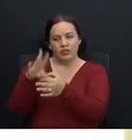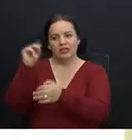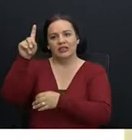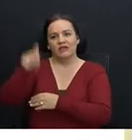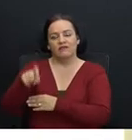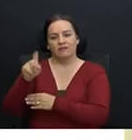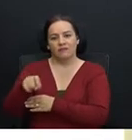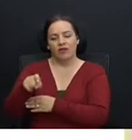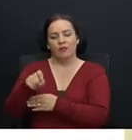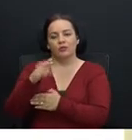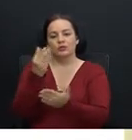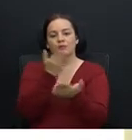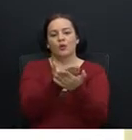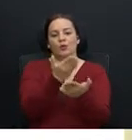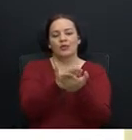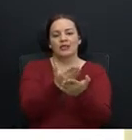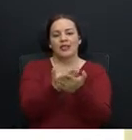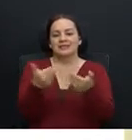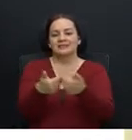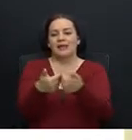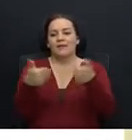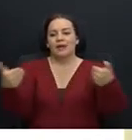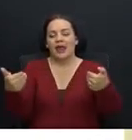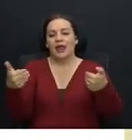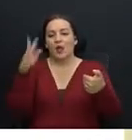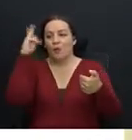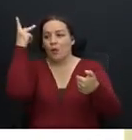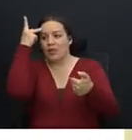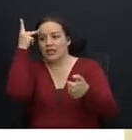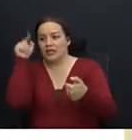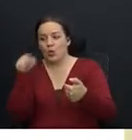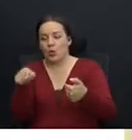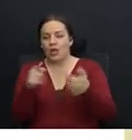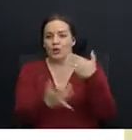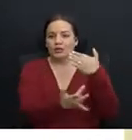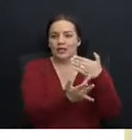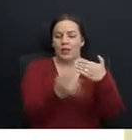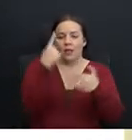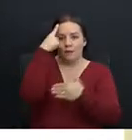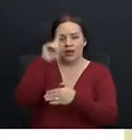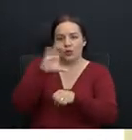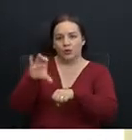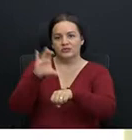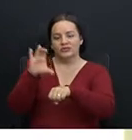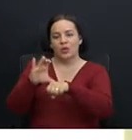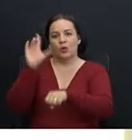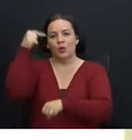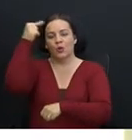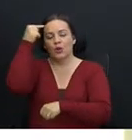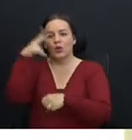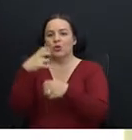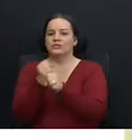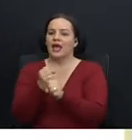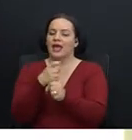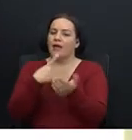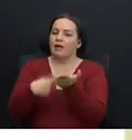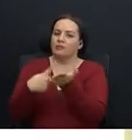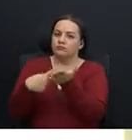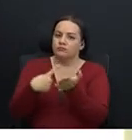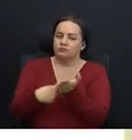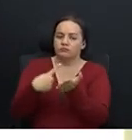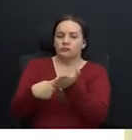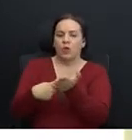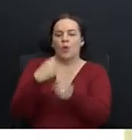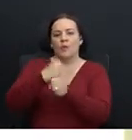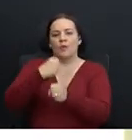político de lo técnico para que el Consejo de Gobierno no se vea arrastrado a debates operativos de procedimiento